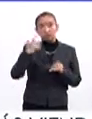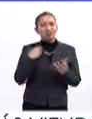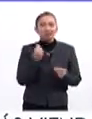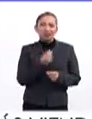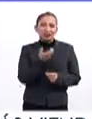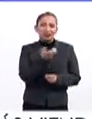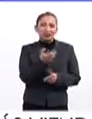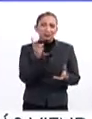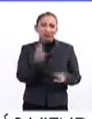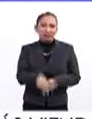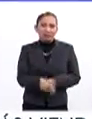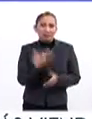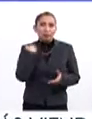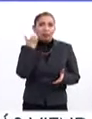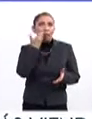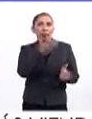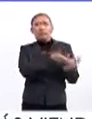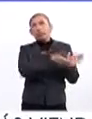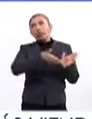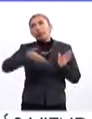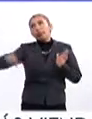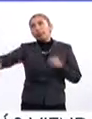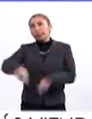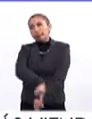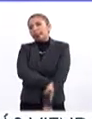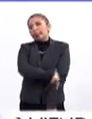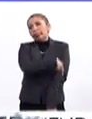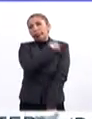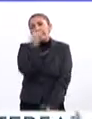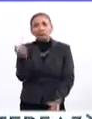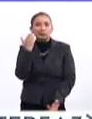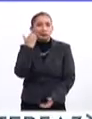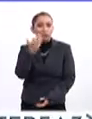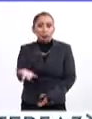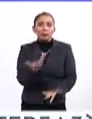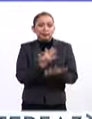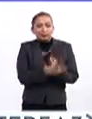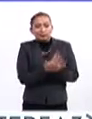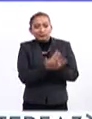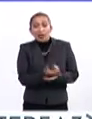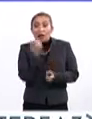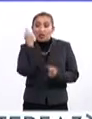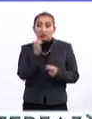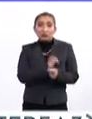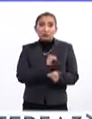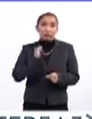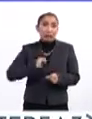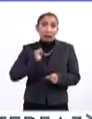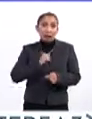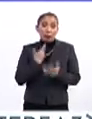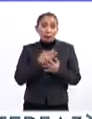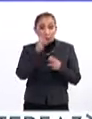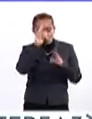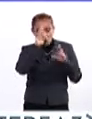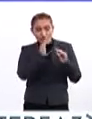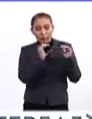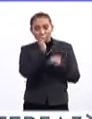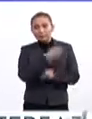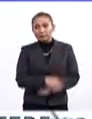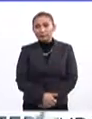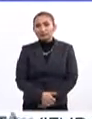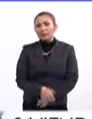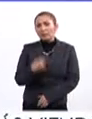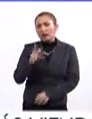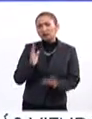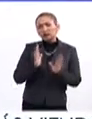necesitaba eso, francamente. Se tardaron, si somos justos también, bastante, ¿no? Algunos siglos, ¿verdad? Unos poquitos. Pero